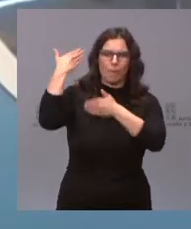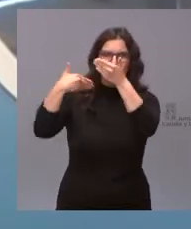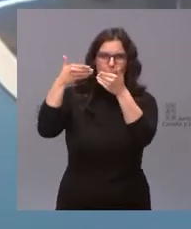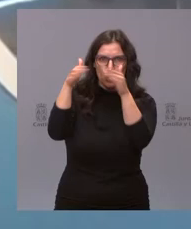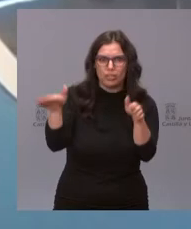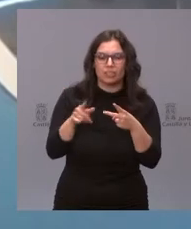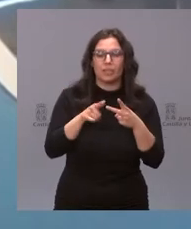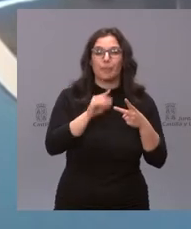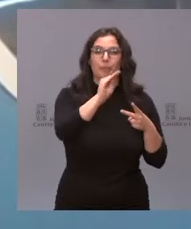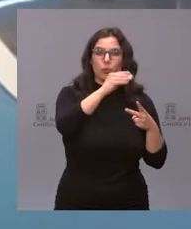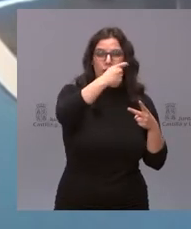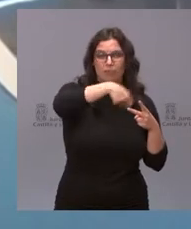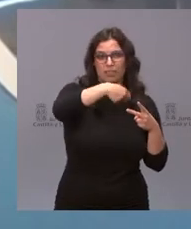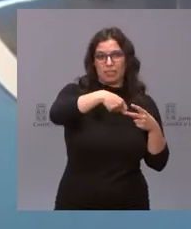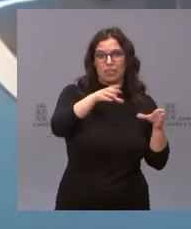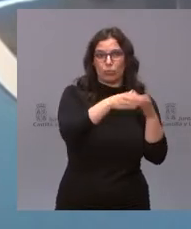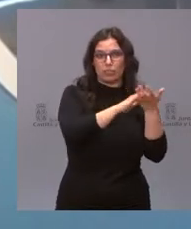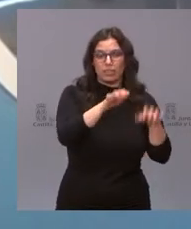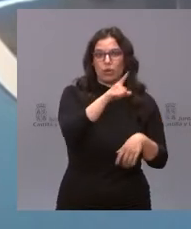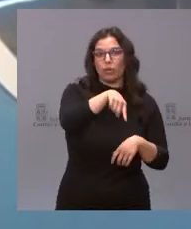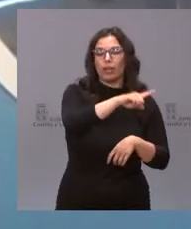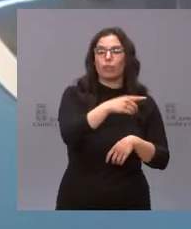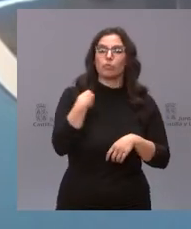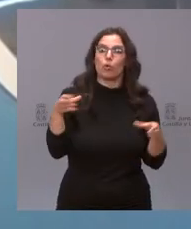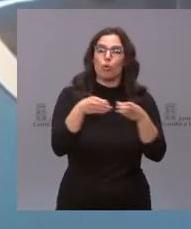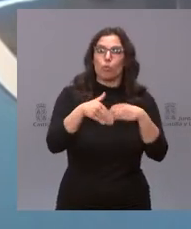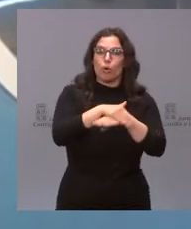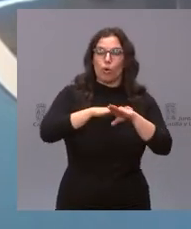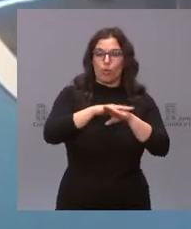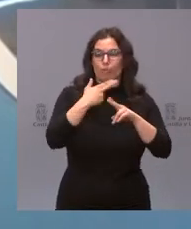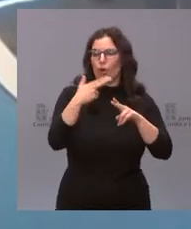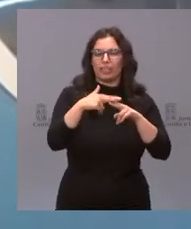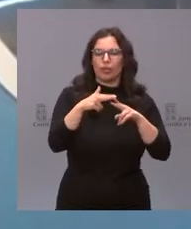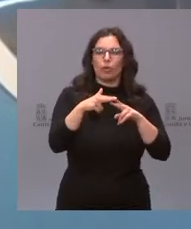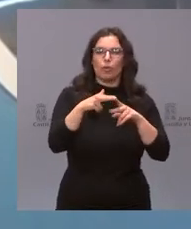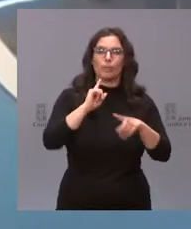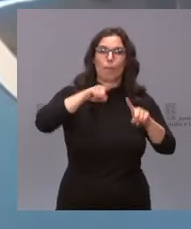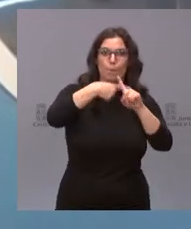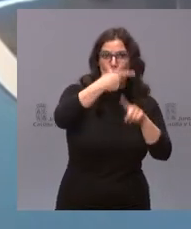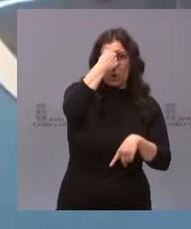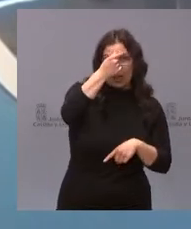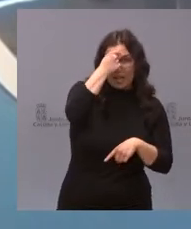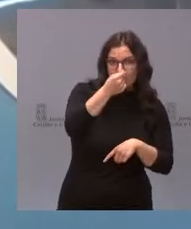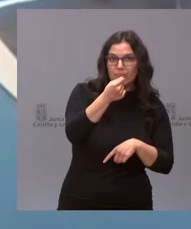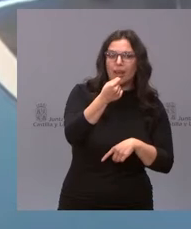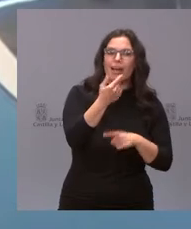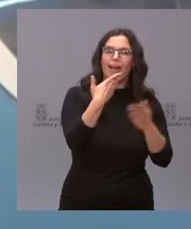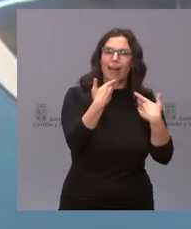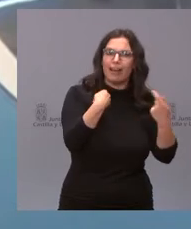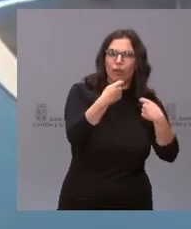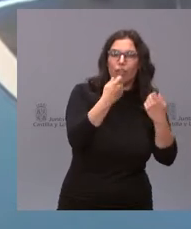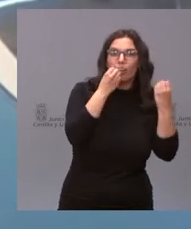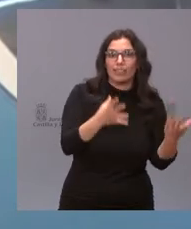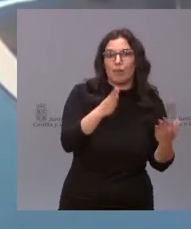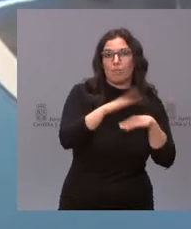cómo van las negociaciones en principio con Por Ávila que ya lo han confirmado para tener esa mayoría absoluta, recuperar la mayoría absoluta